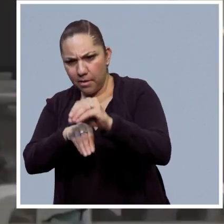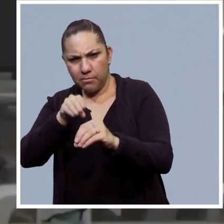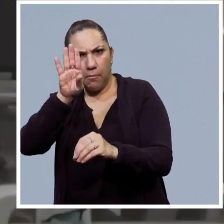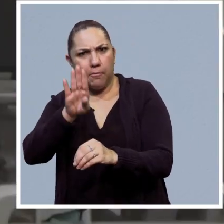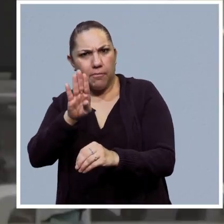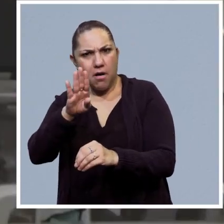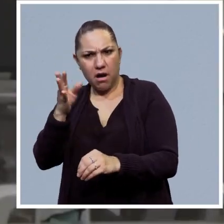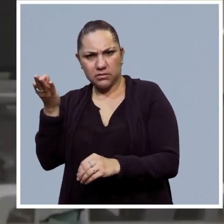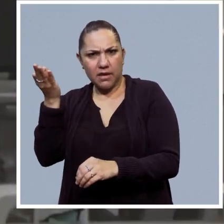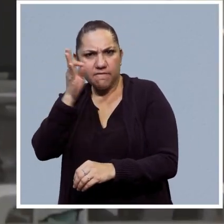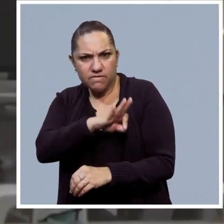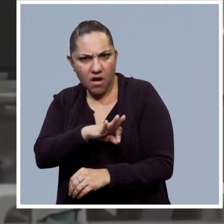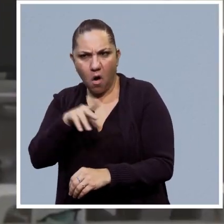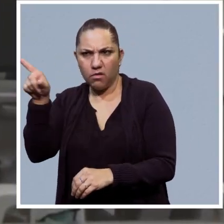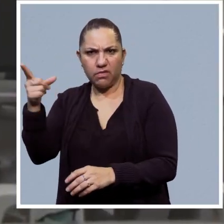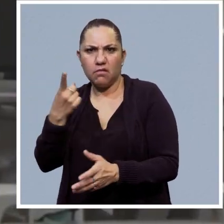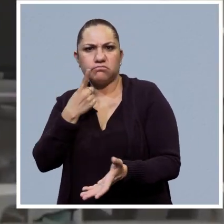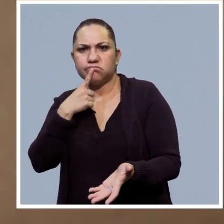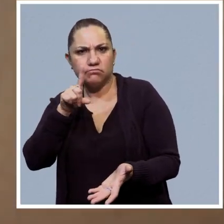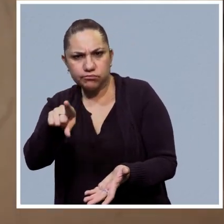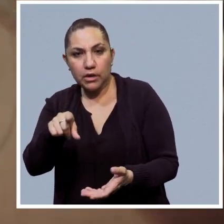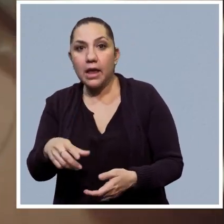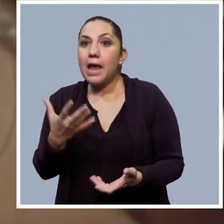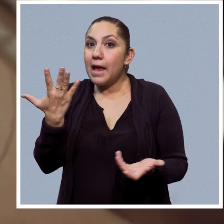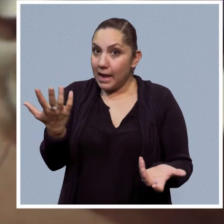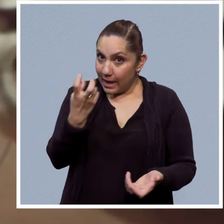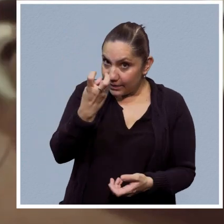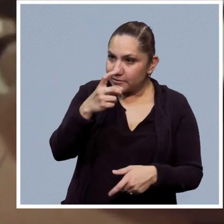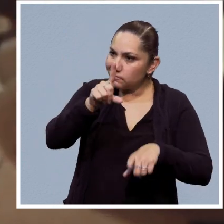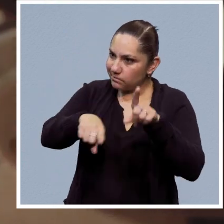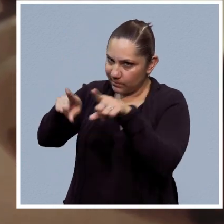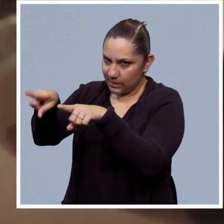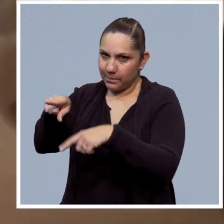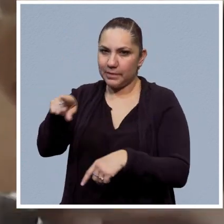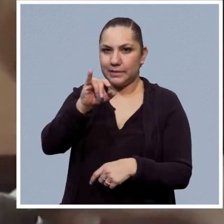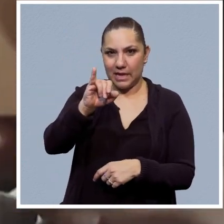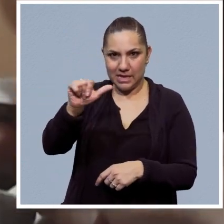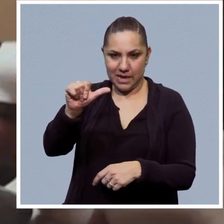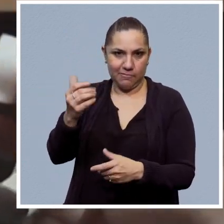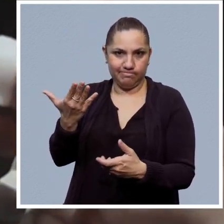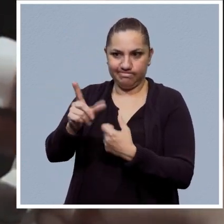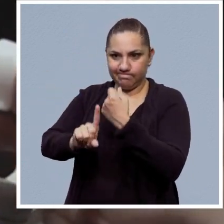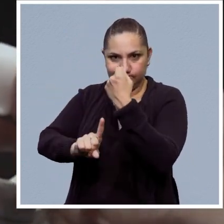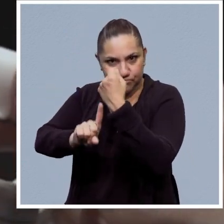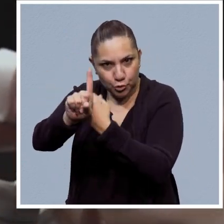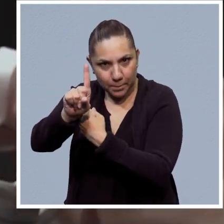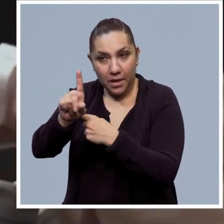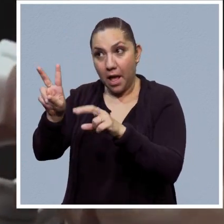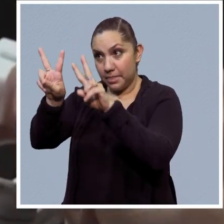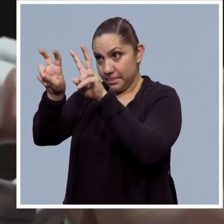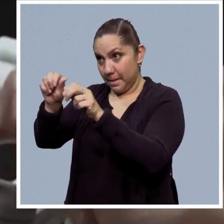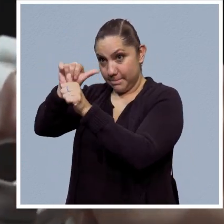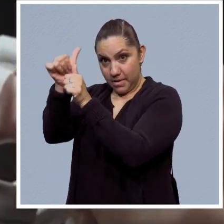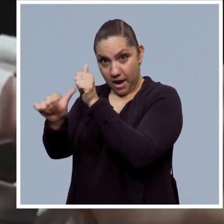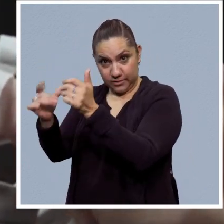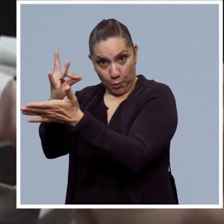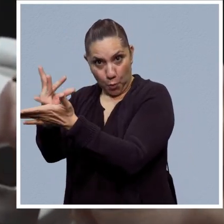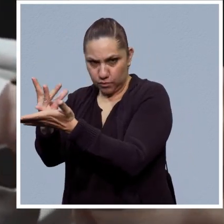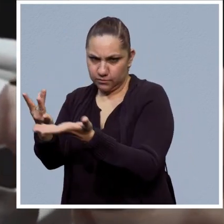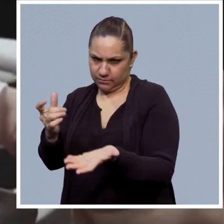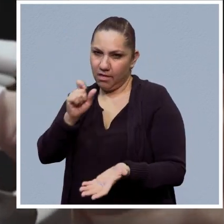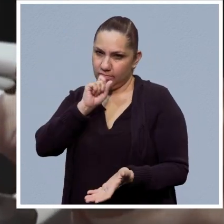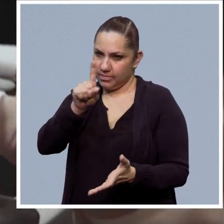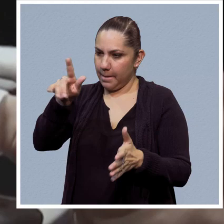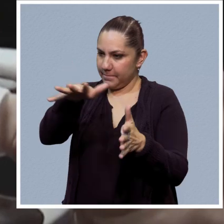Esta justamente es una de las principales problemáticas que la inteligencia artificial puede perpetuar no solo en el ámbito artístico,